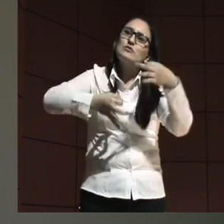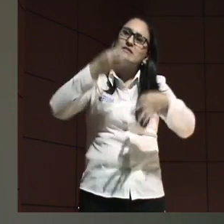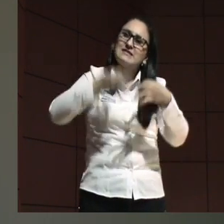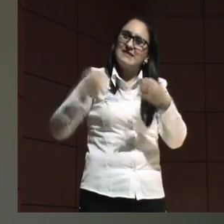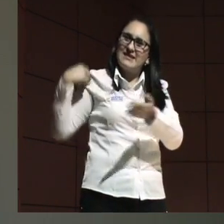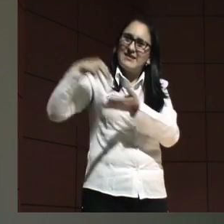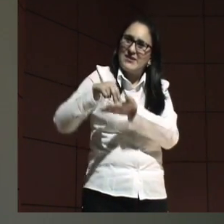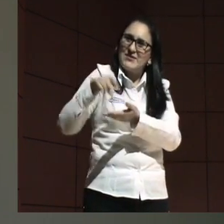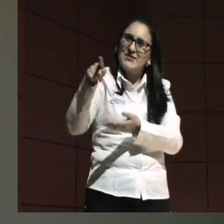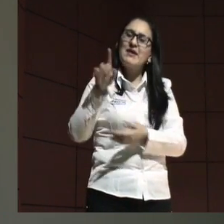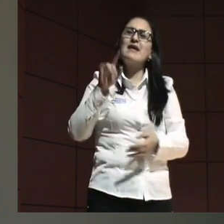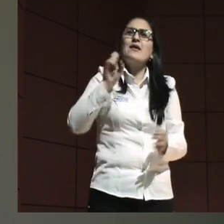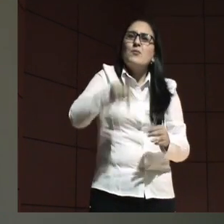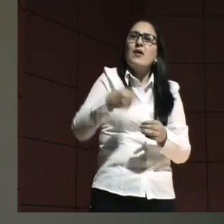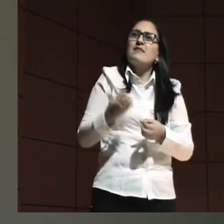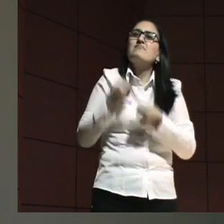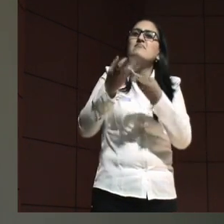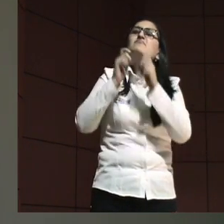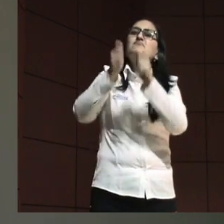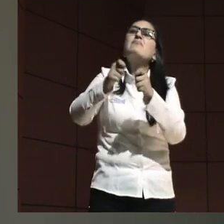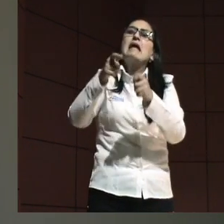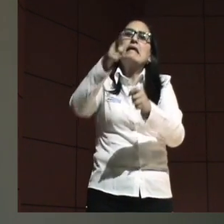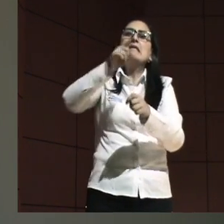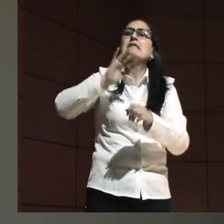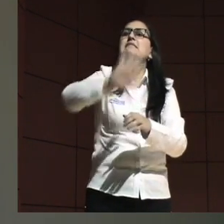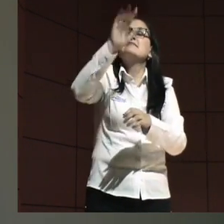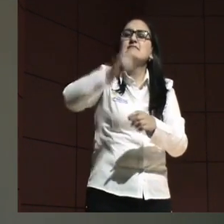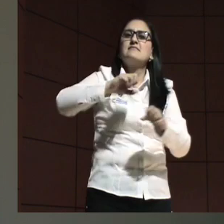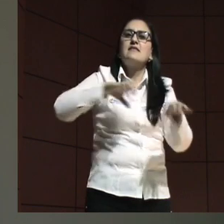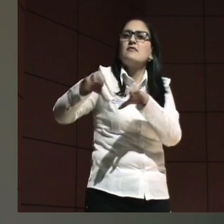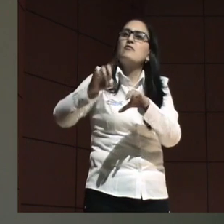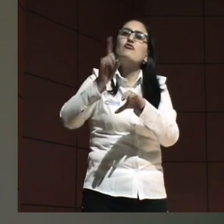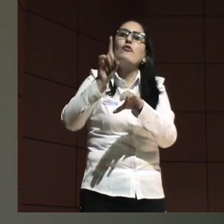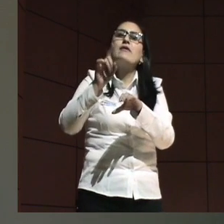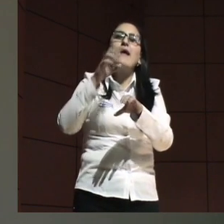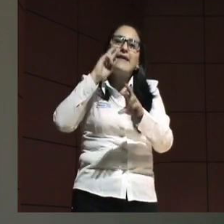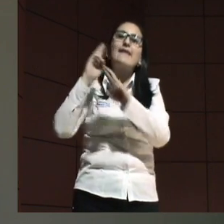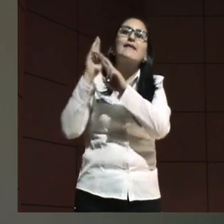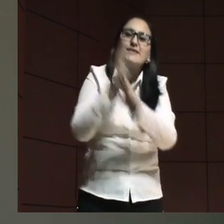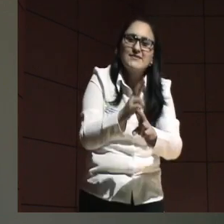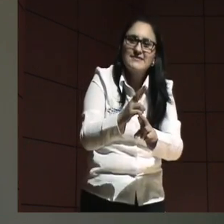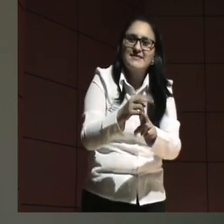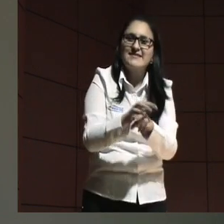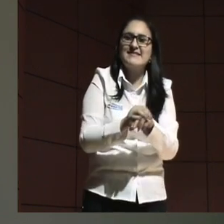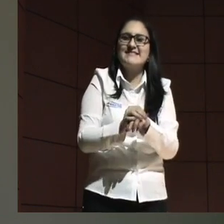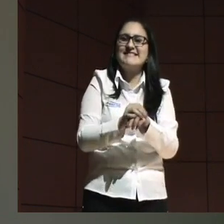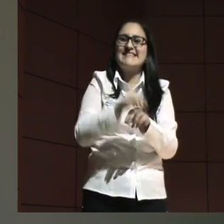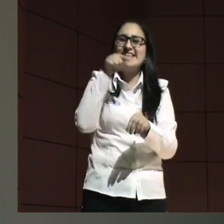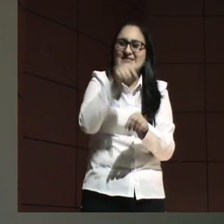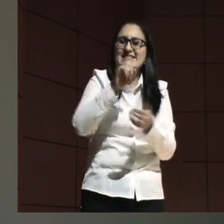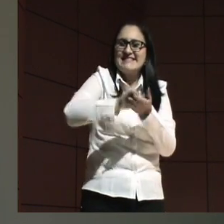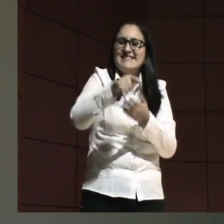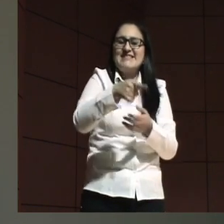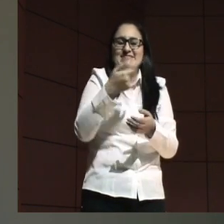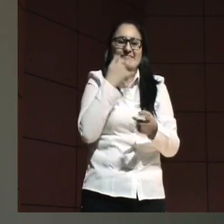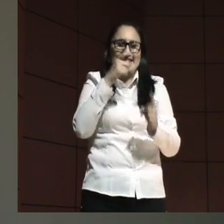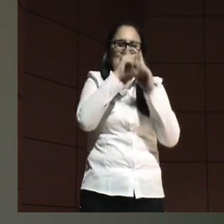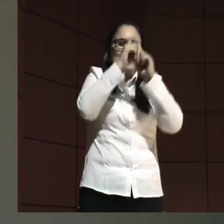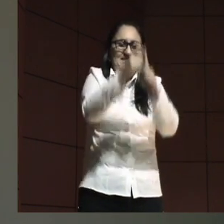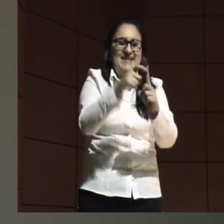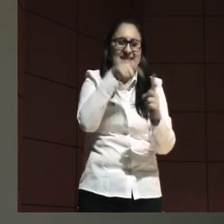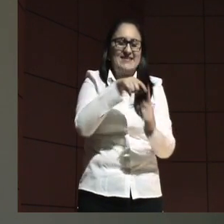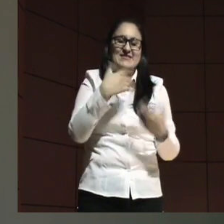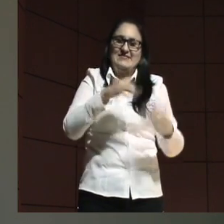John Rawls, de otorgar derechos, sino de reconocerlos. Y por eso es muy saludable el término que se ha